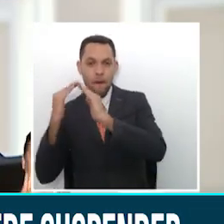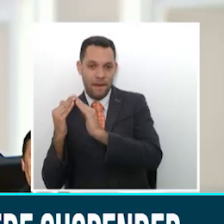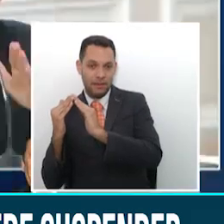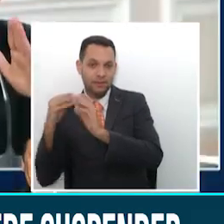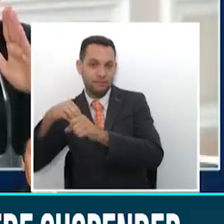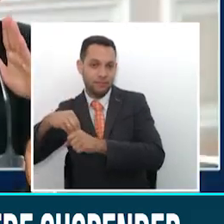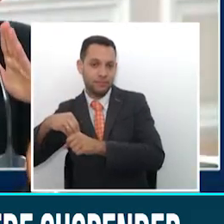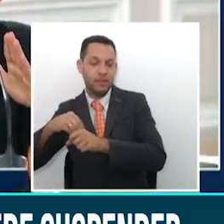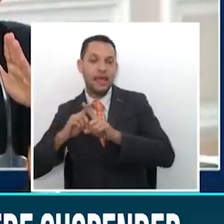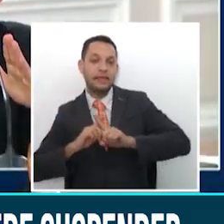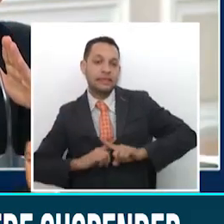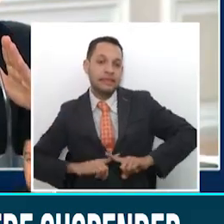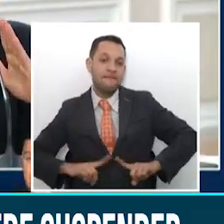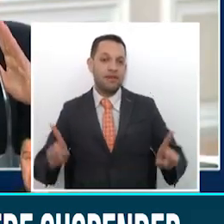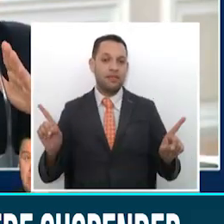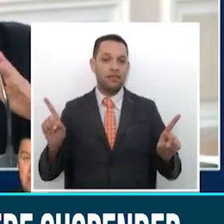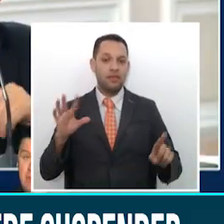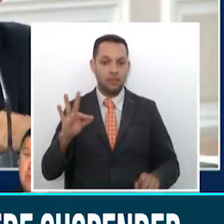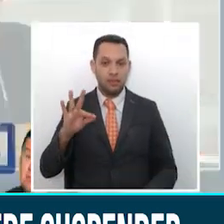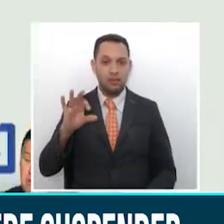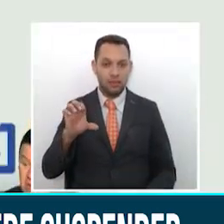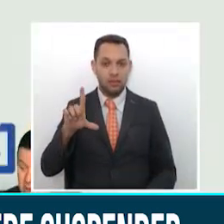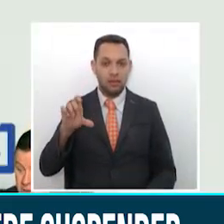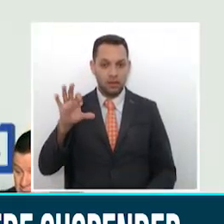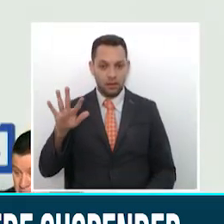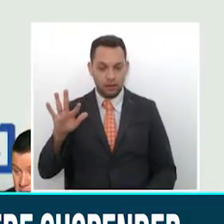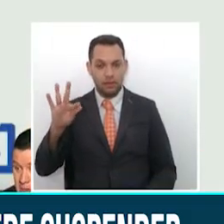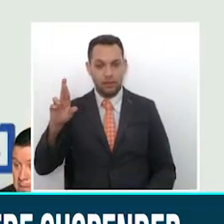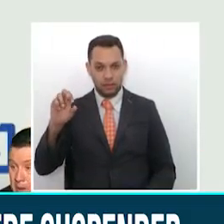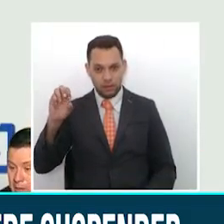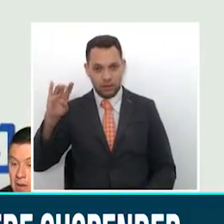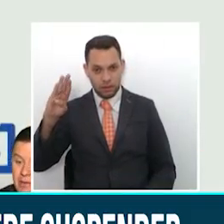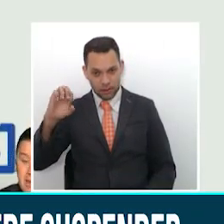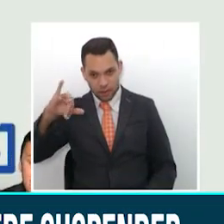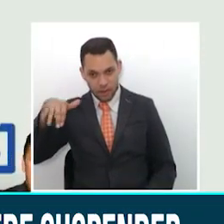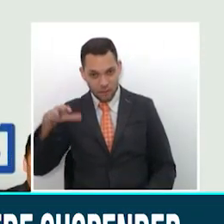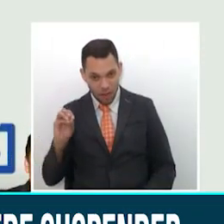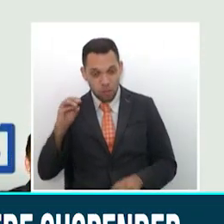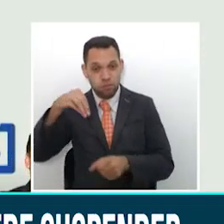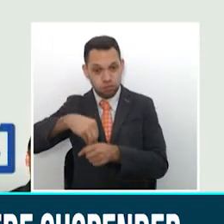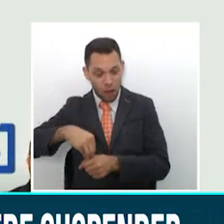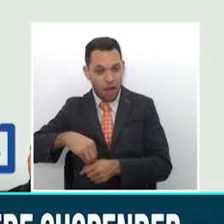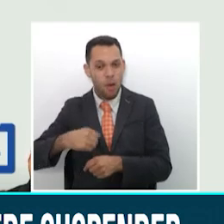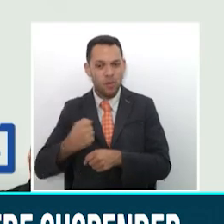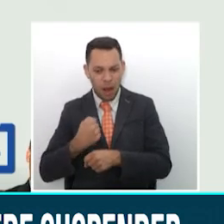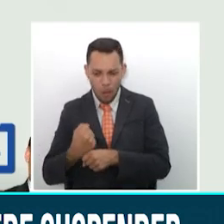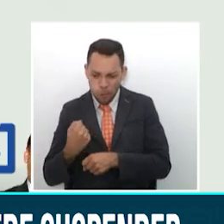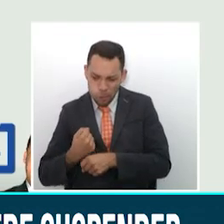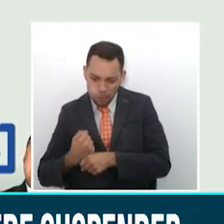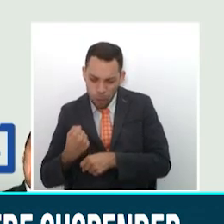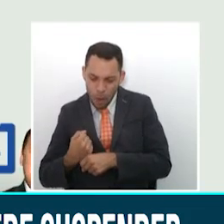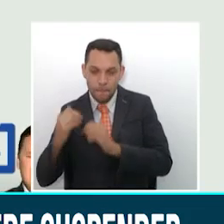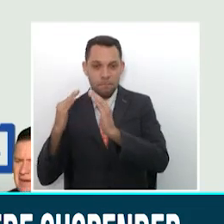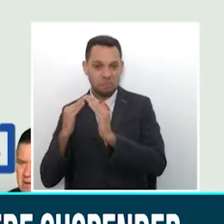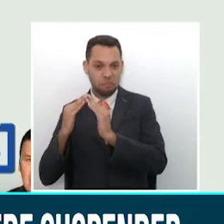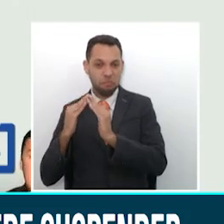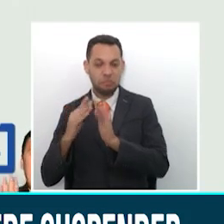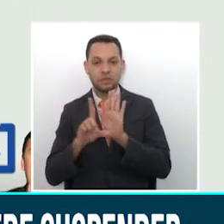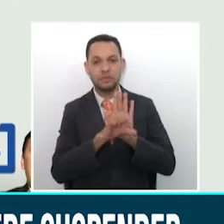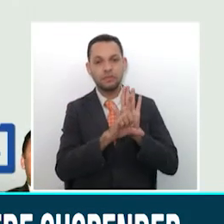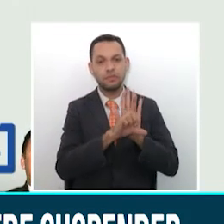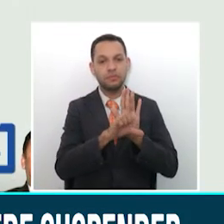diferente al teletrabajo. El teletrabajo, como siempre hemos dicho, es una manera en la cual, de acuerdo con la ley